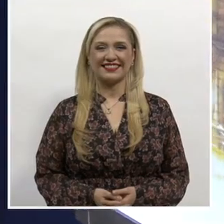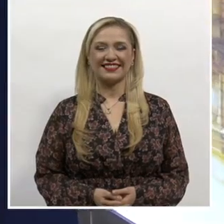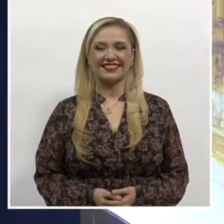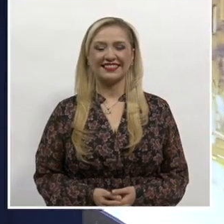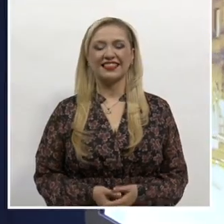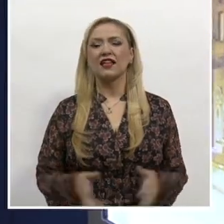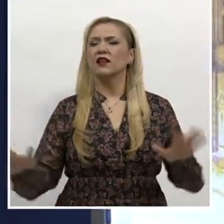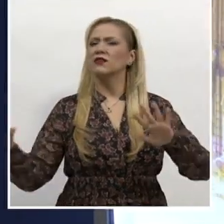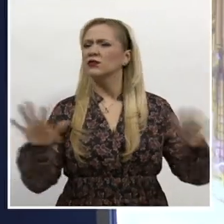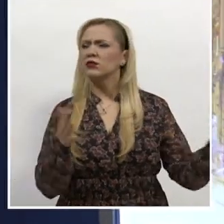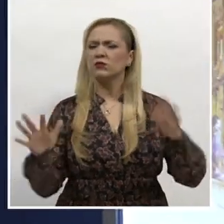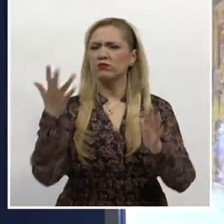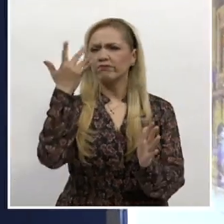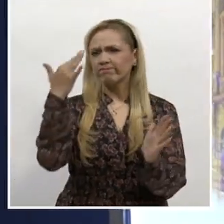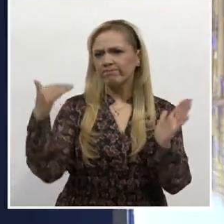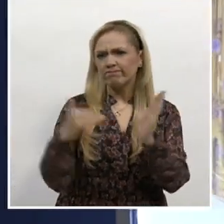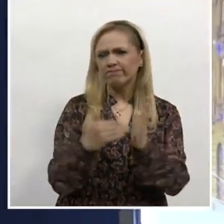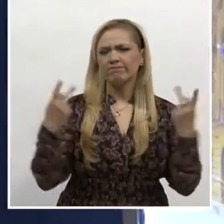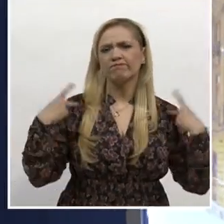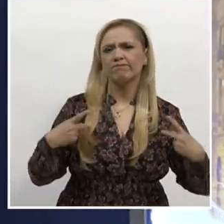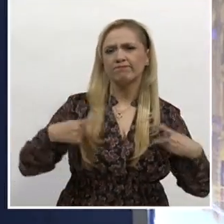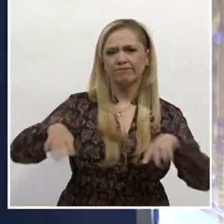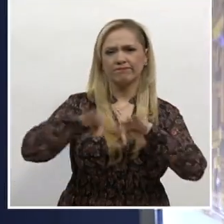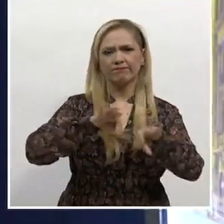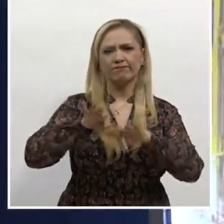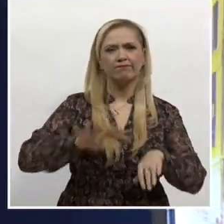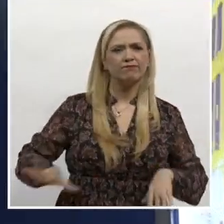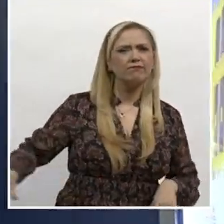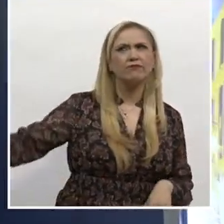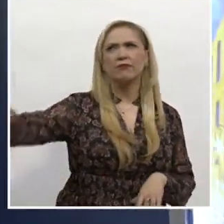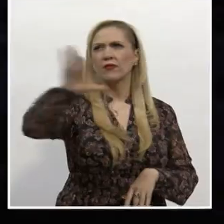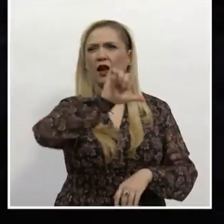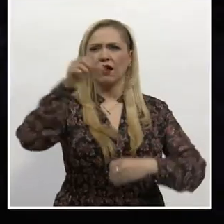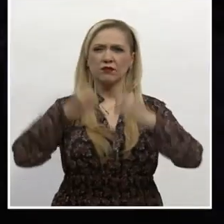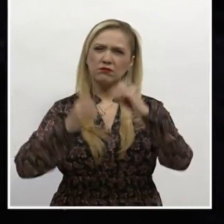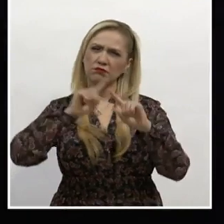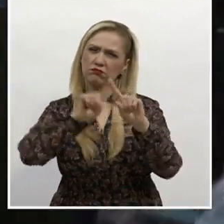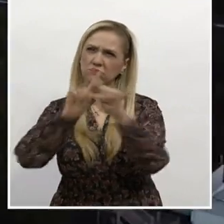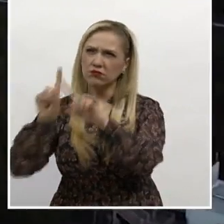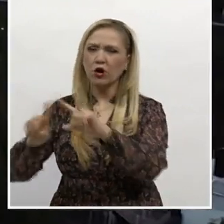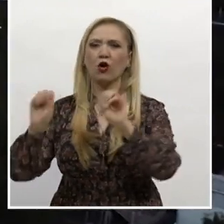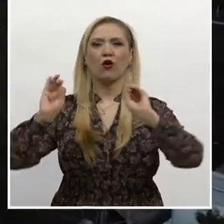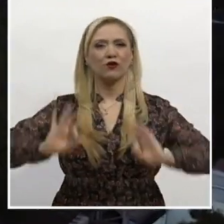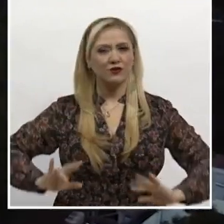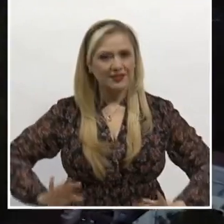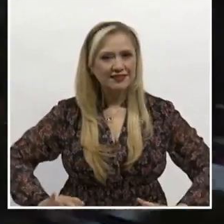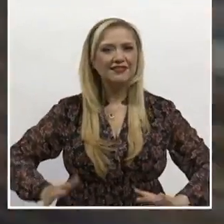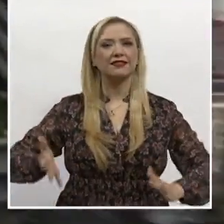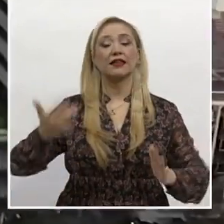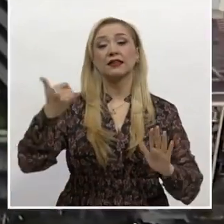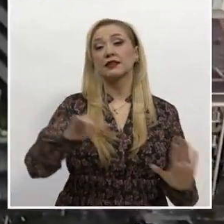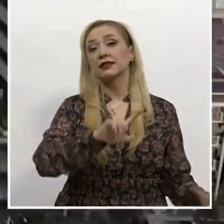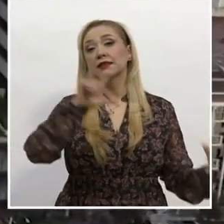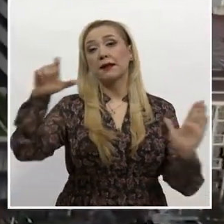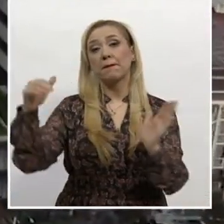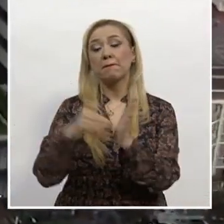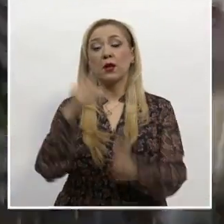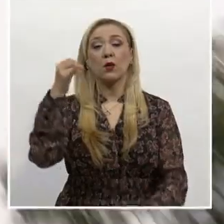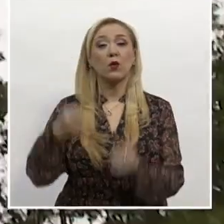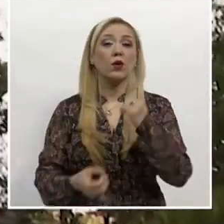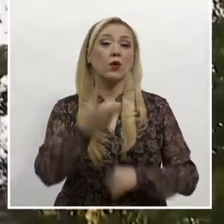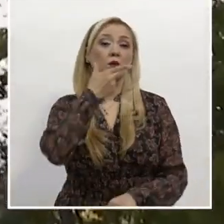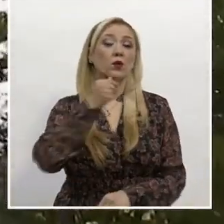Cerca de 50 mil servidores públicos que elaboran en órganos jurisdiccionales y áreas administrativas y más de 700 mil juezas,